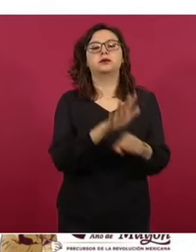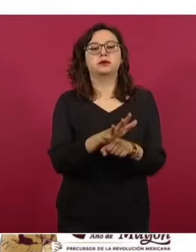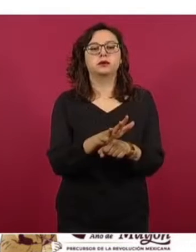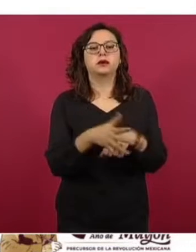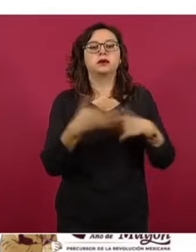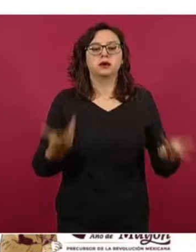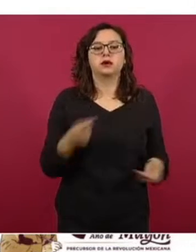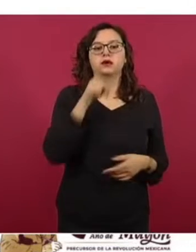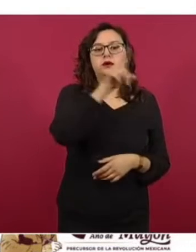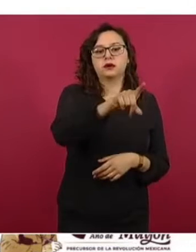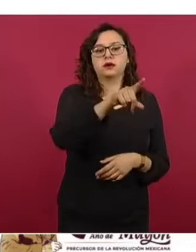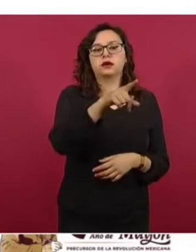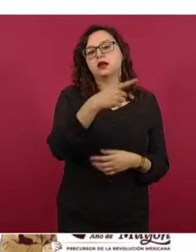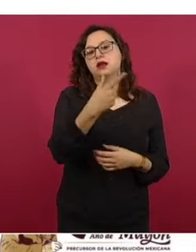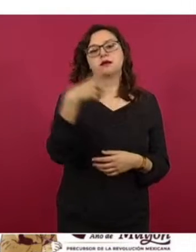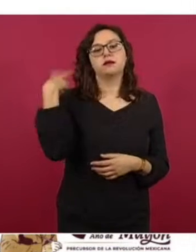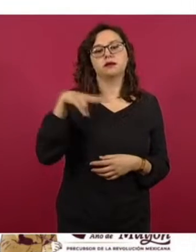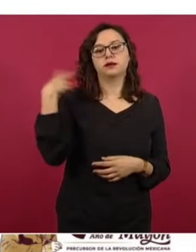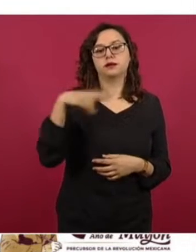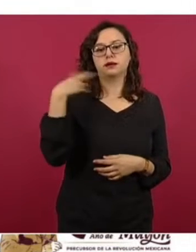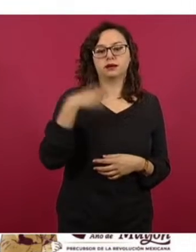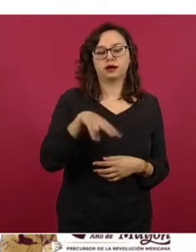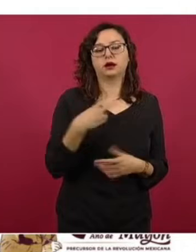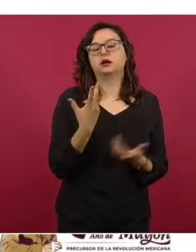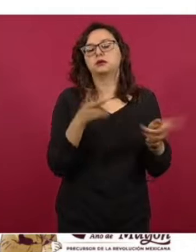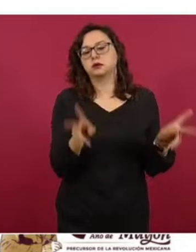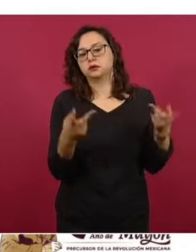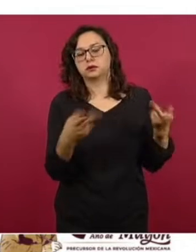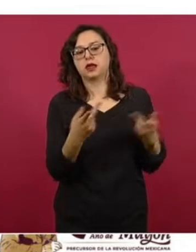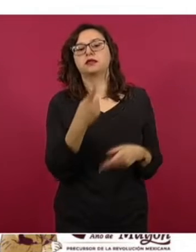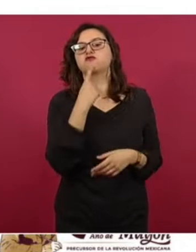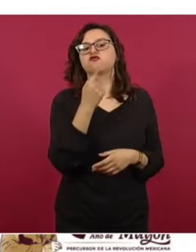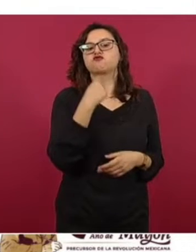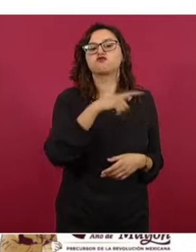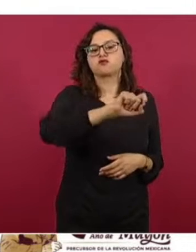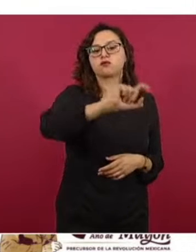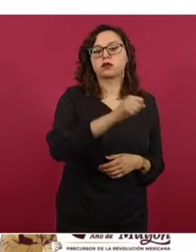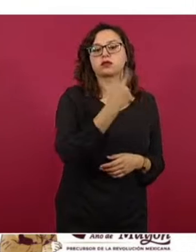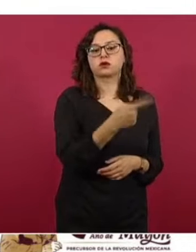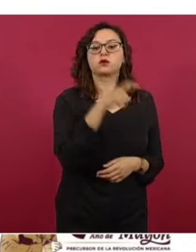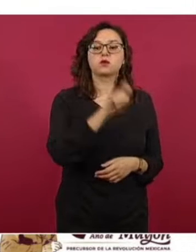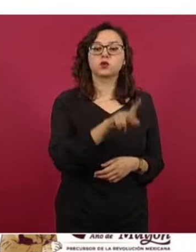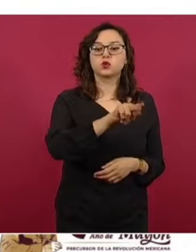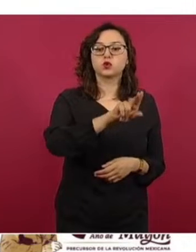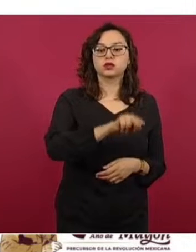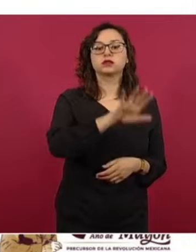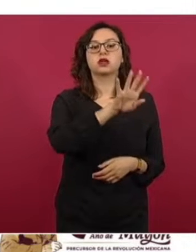número uno, es la marca con la que trabajan, tiene un precio al público de 21 pesos con 84